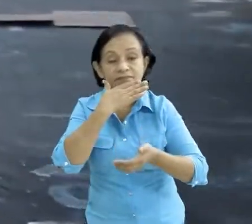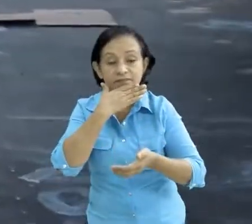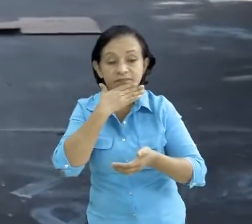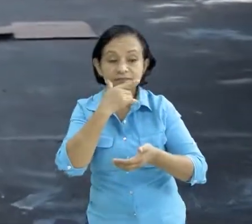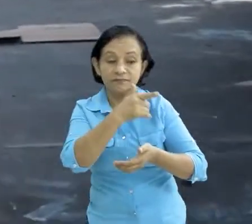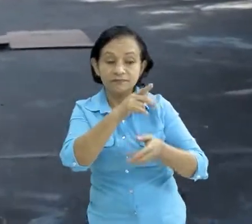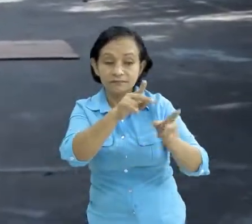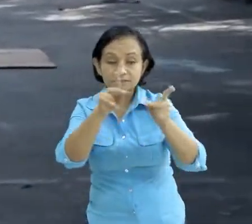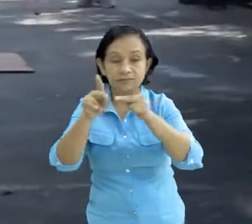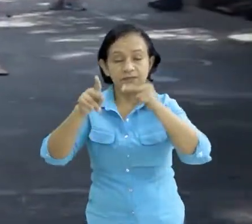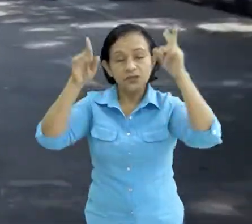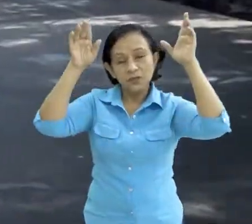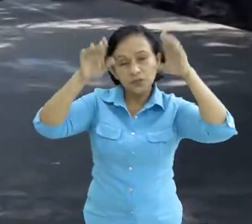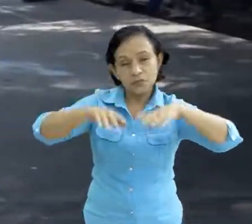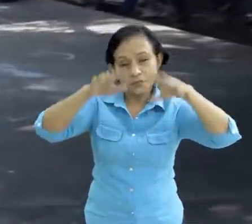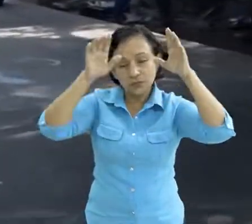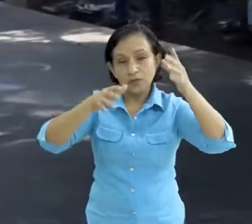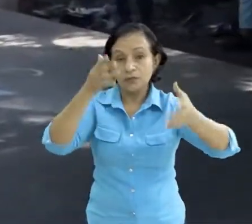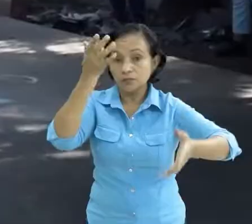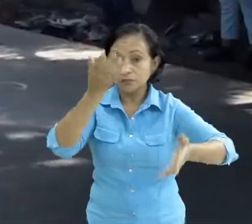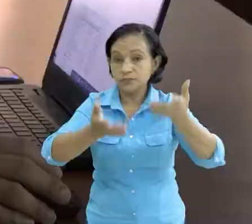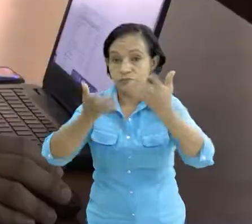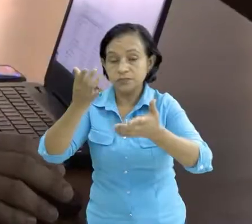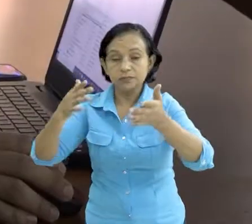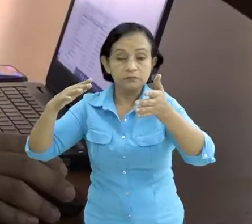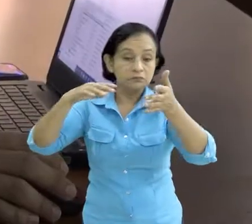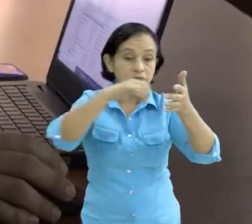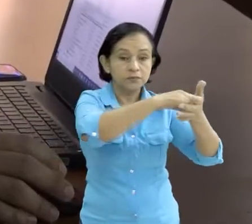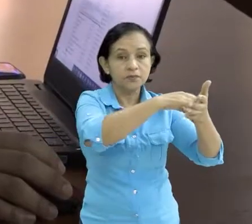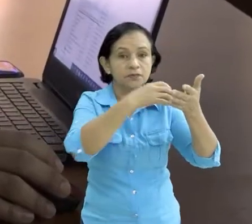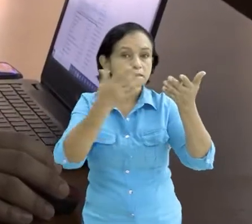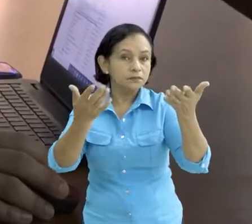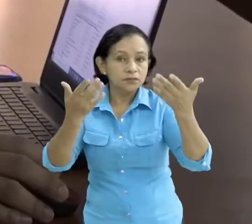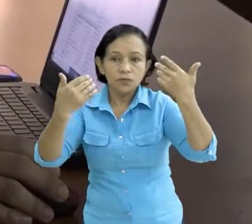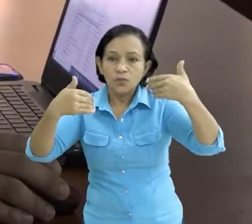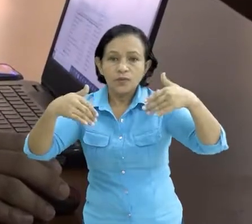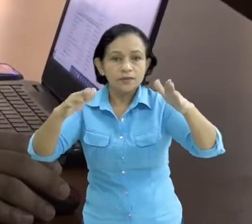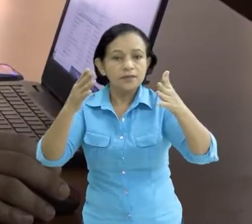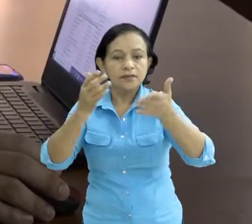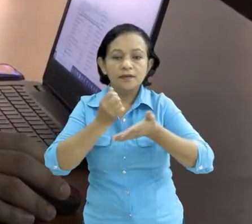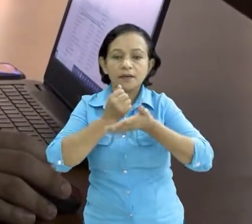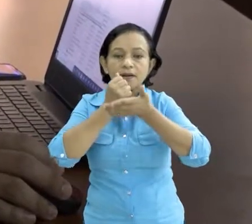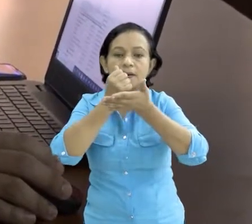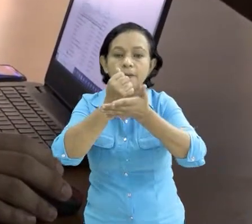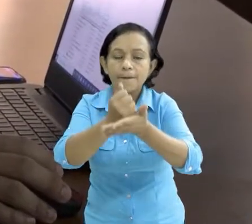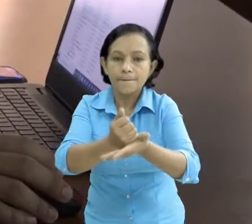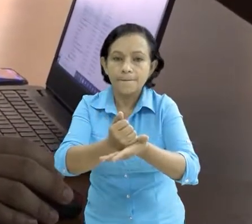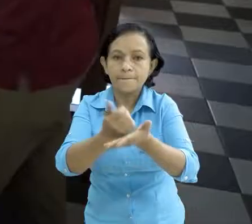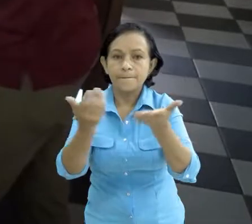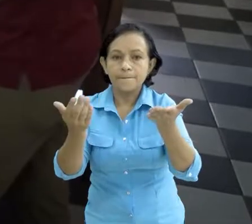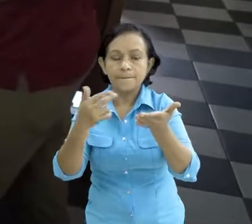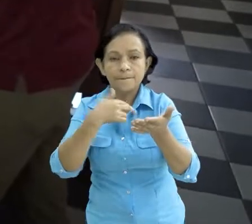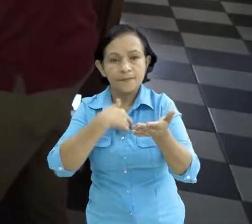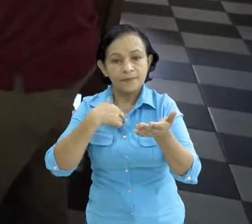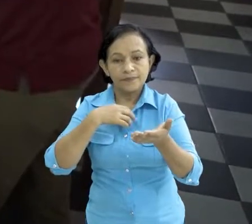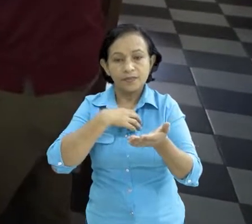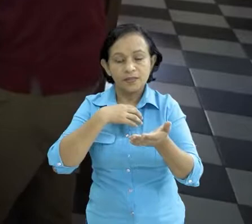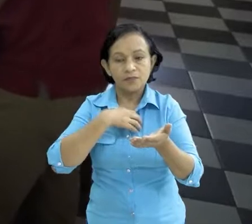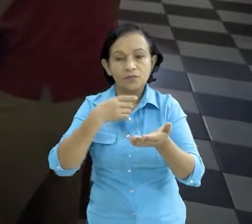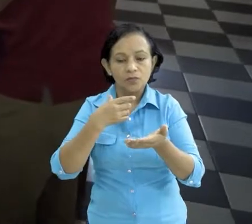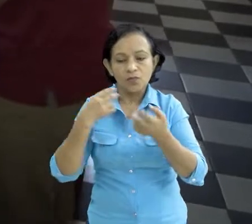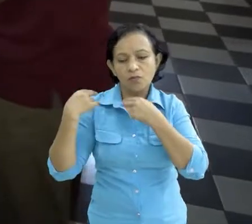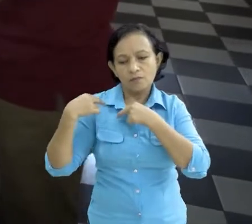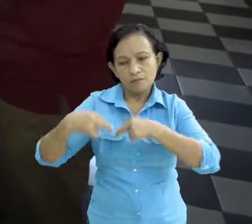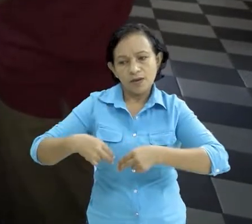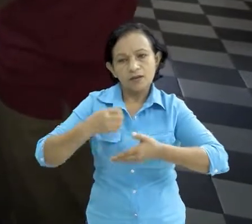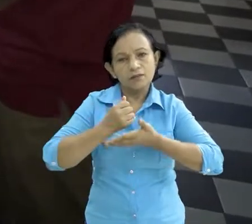difíciles lluvia incendios accidentes lo que sea ¿verdad? aporta un poquito digamos de su lado